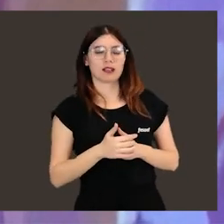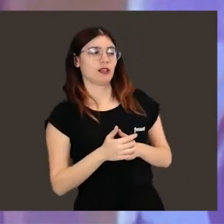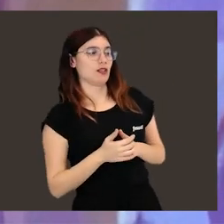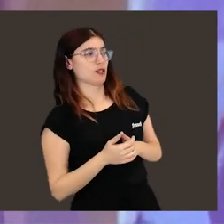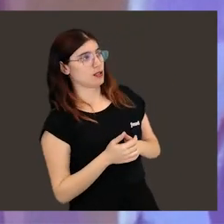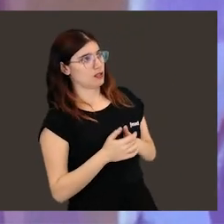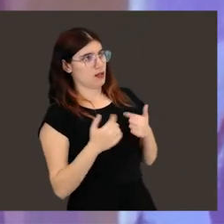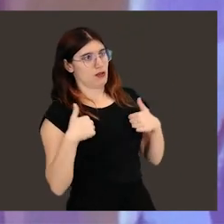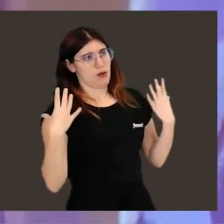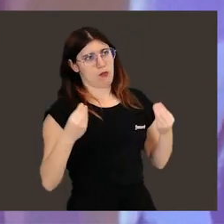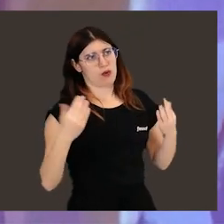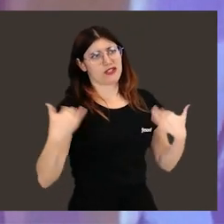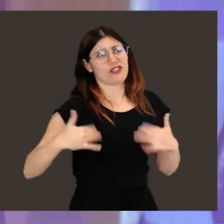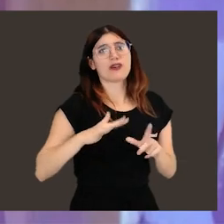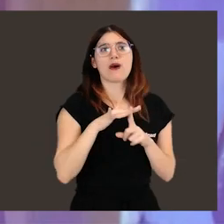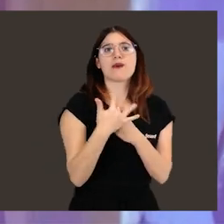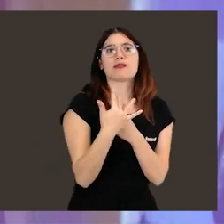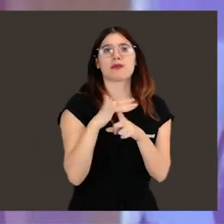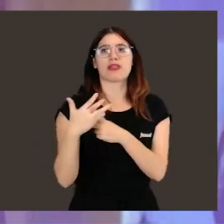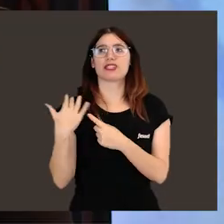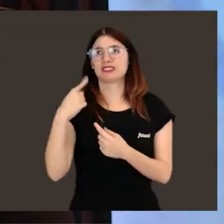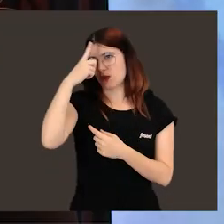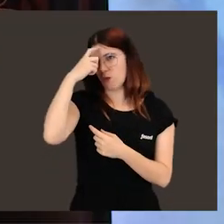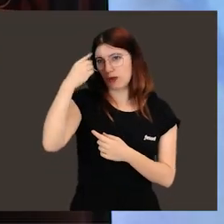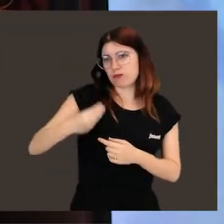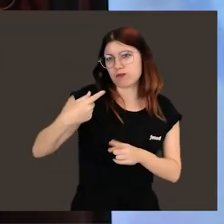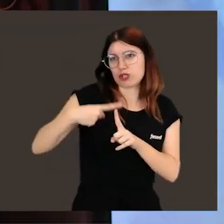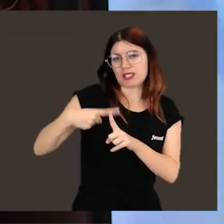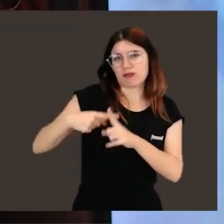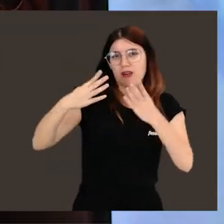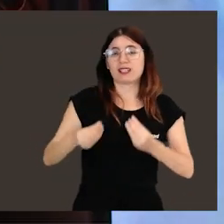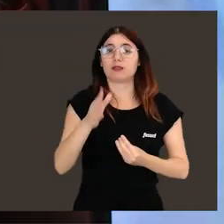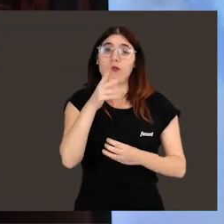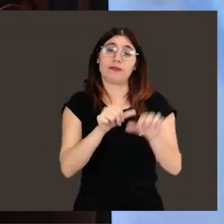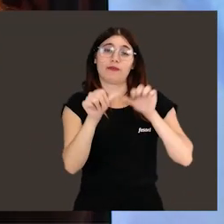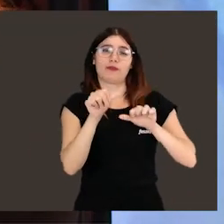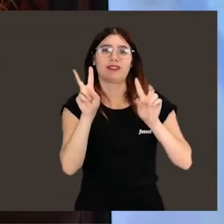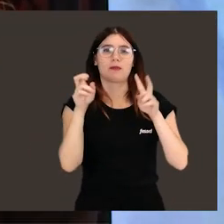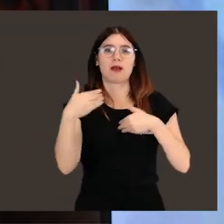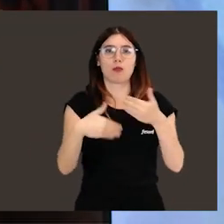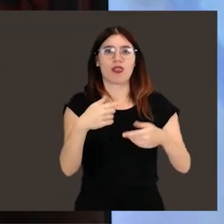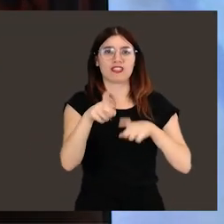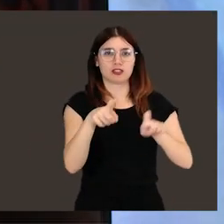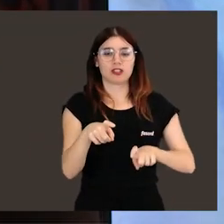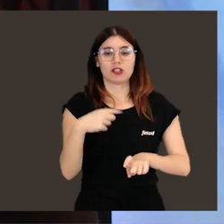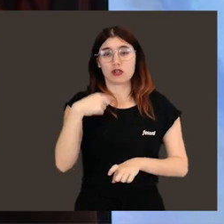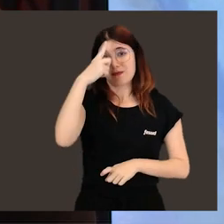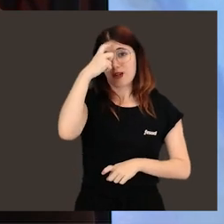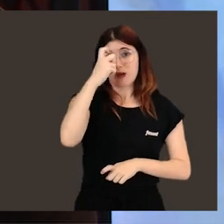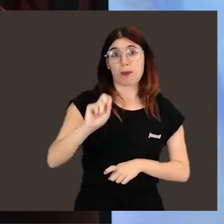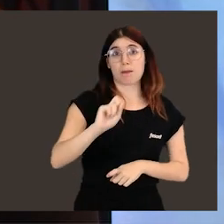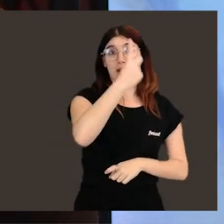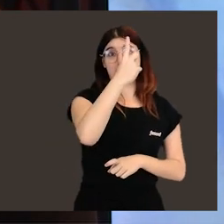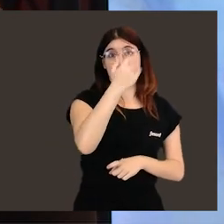que te haya marcado. Tengo muy buenos recuerdos de muchas cosas. Mira, por volver al tema del proceso,